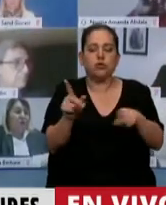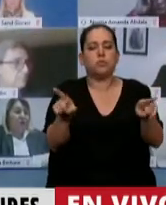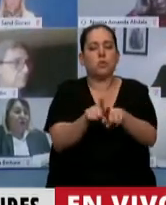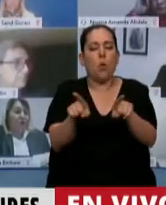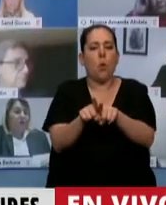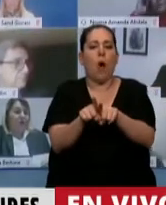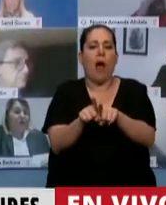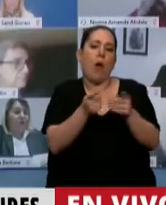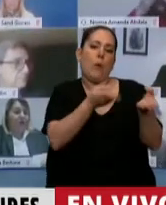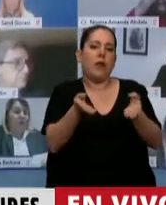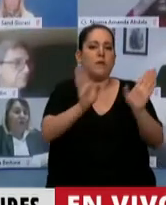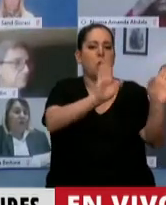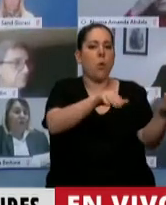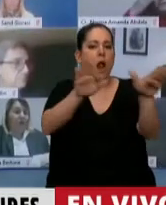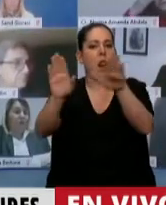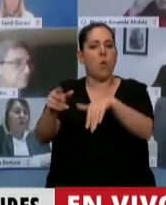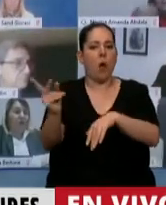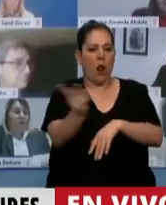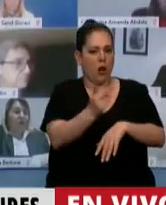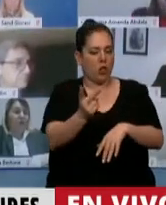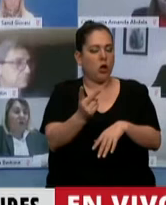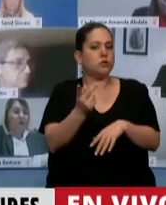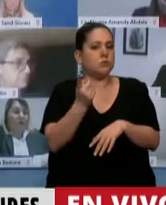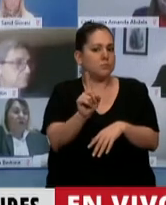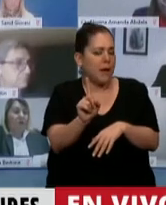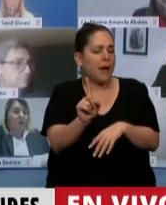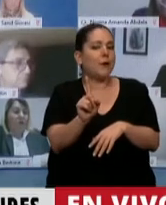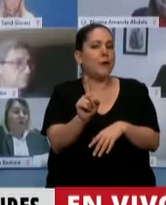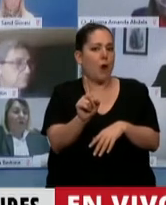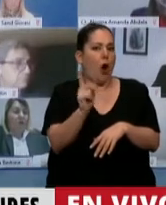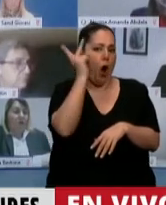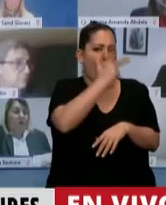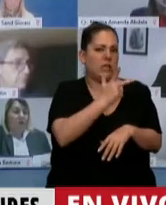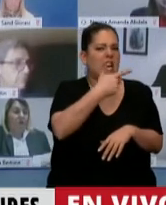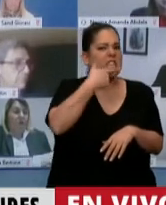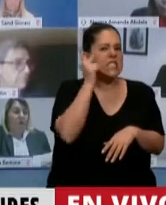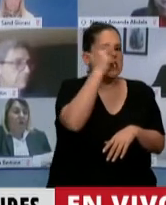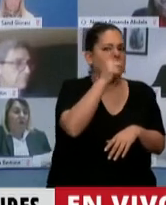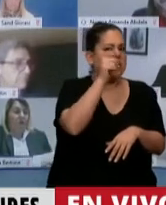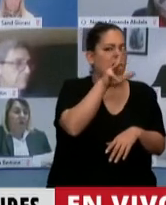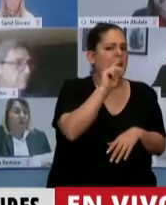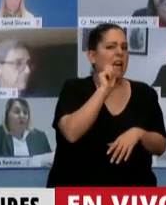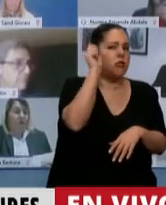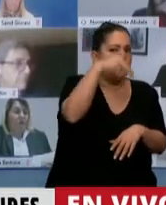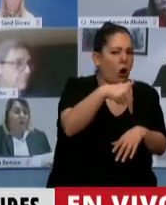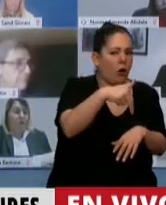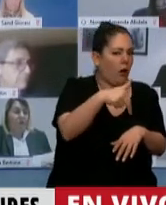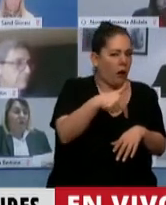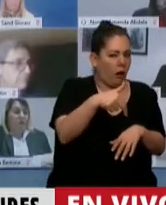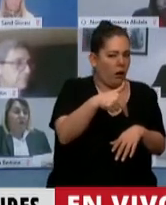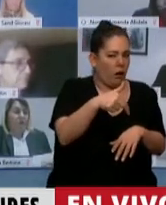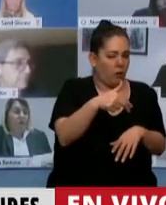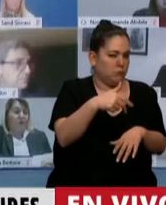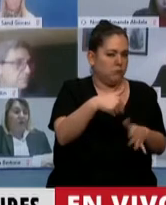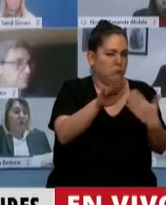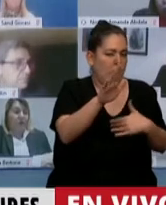de beneficio que estas cadenas multinacionales. Entendemos que no. Y justamente, no todos